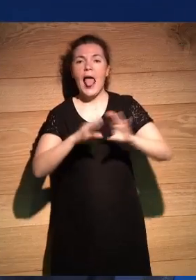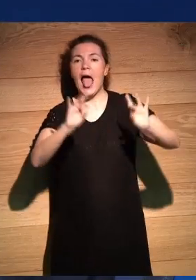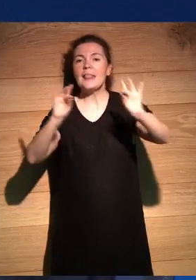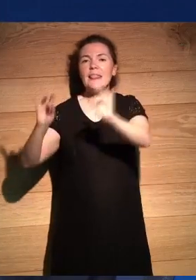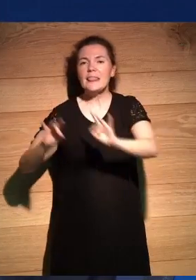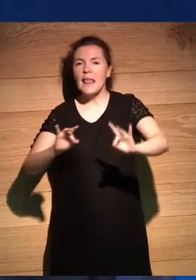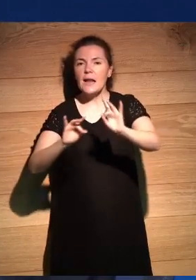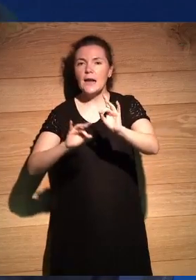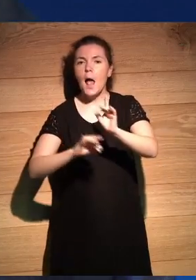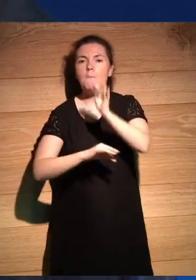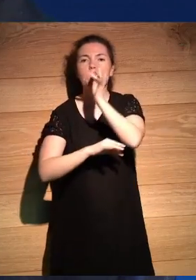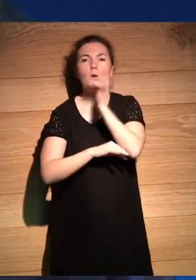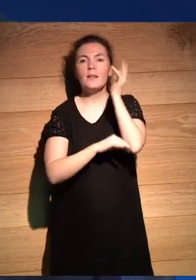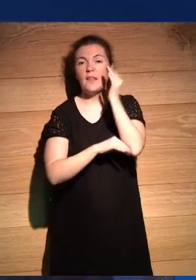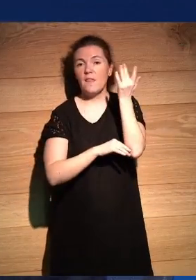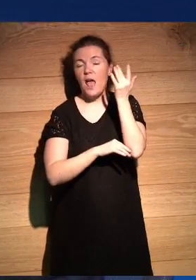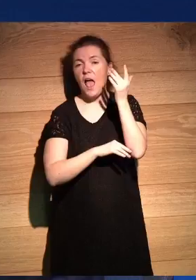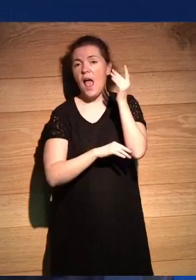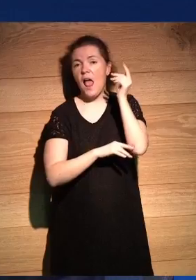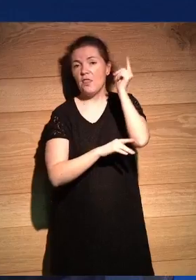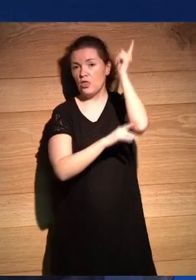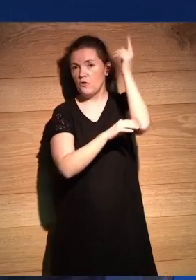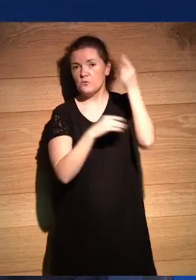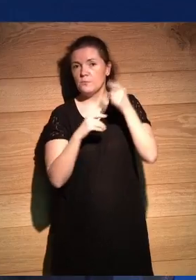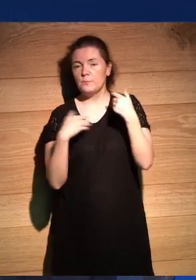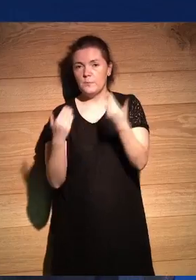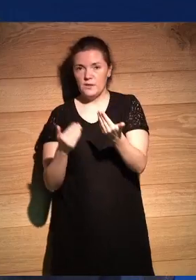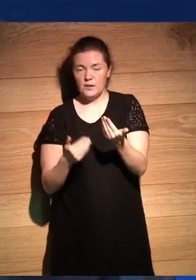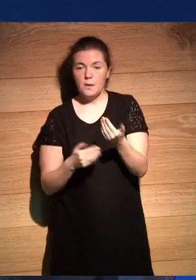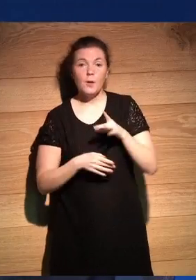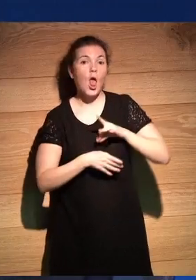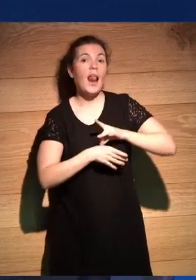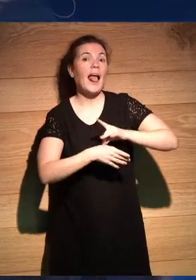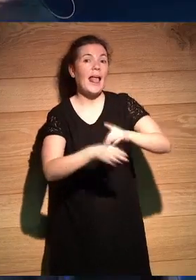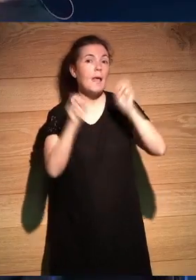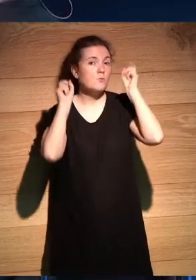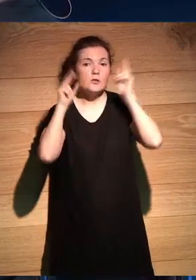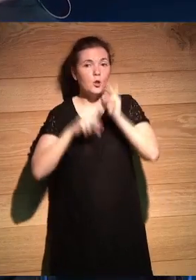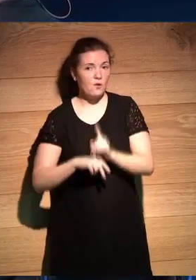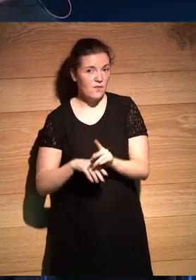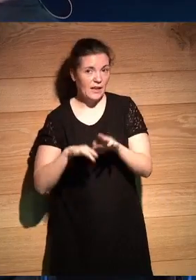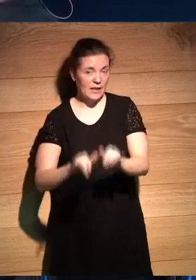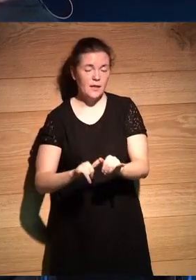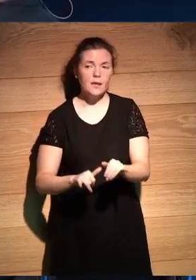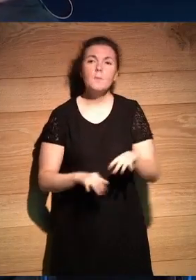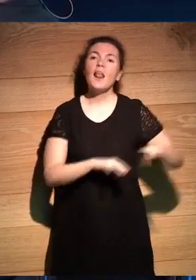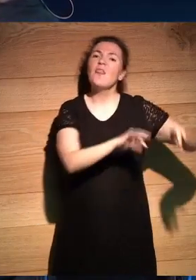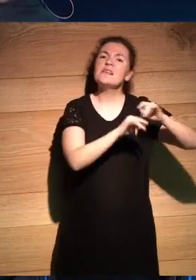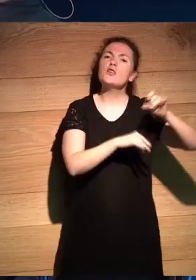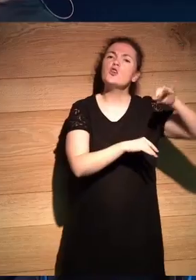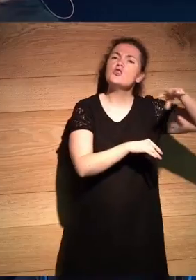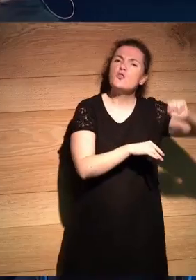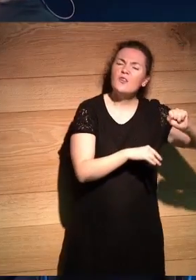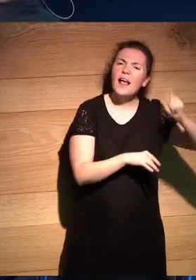desierto ¿no? que el gran guía no llega ni siquiera a verla ¿no? sí y en cambio en el desierto de Sonora quizá esta idea